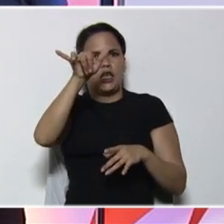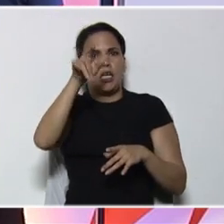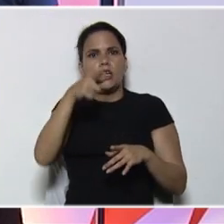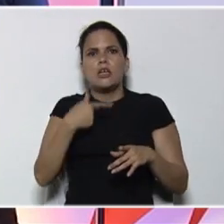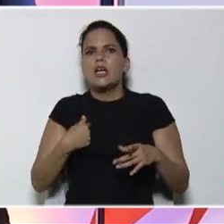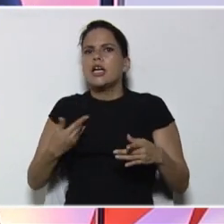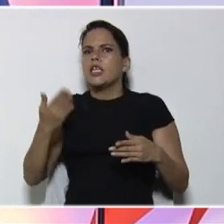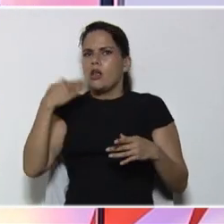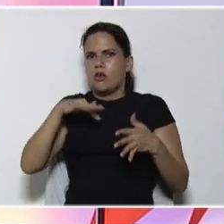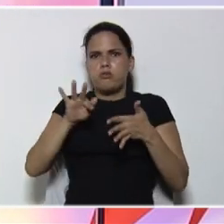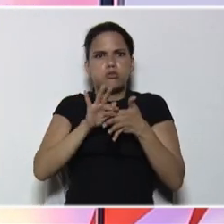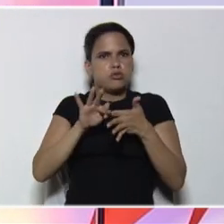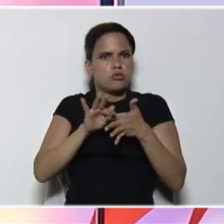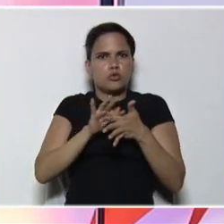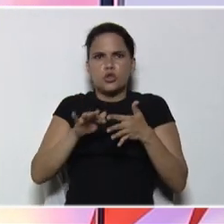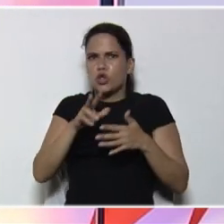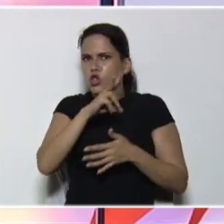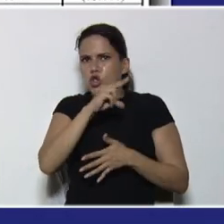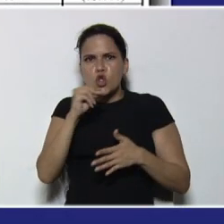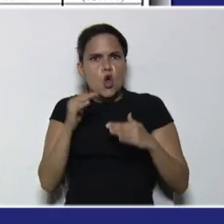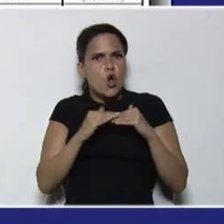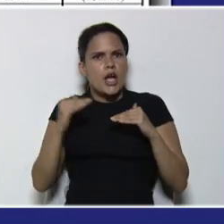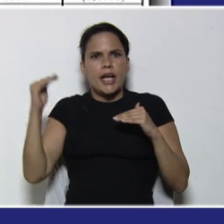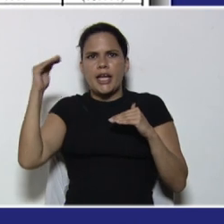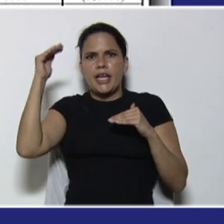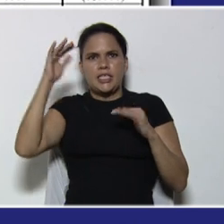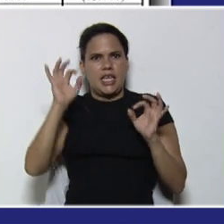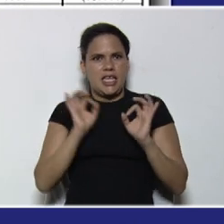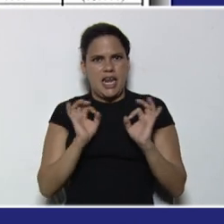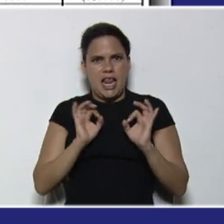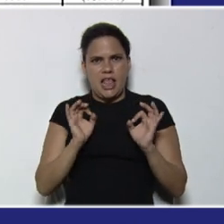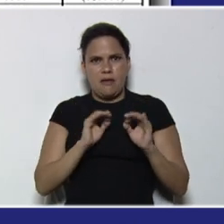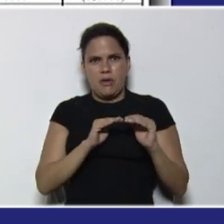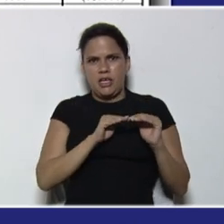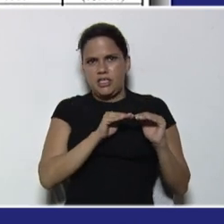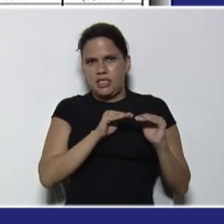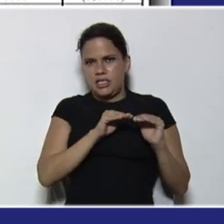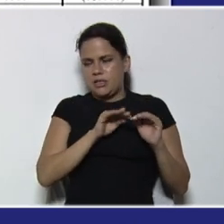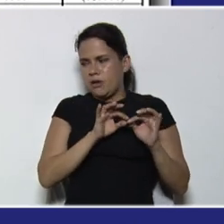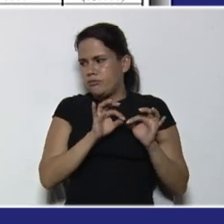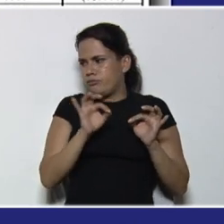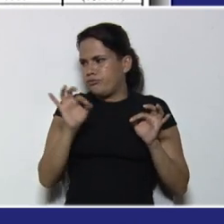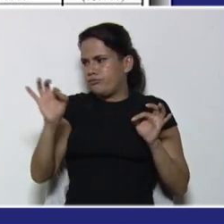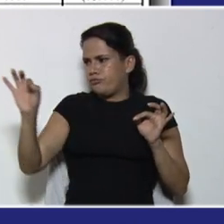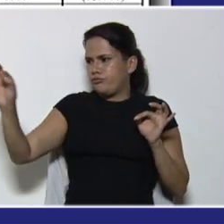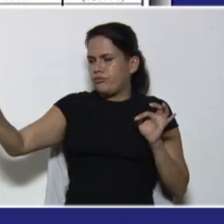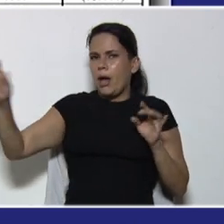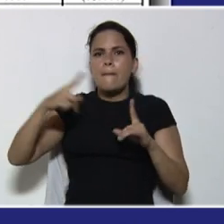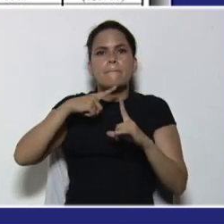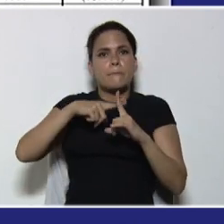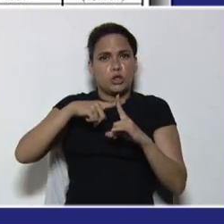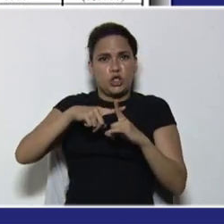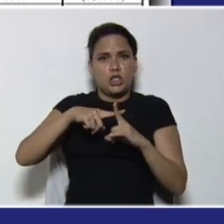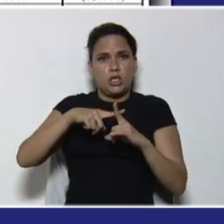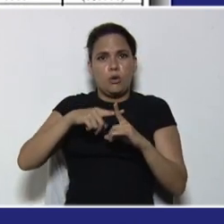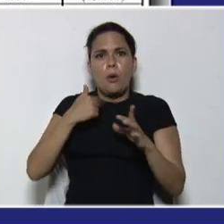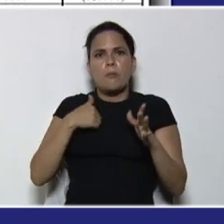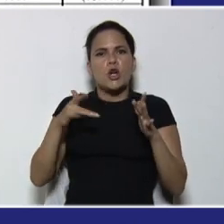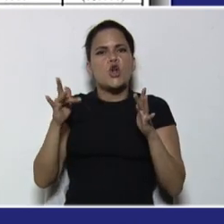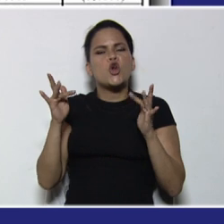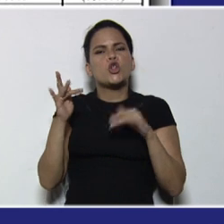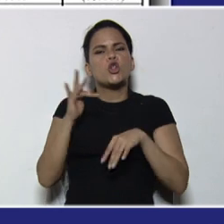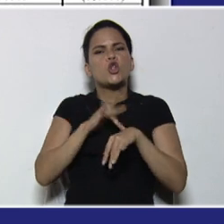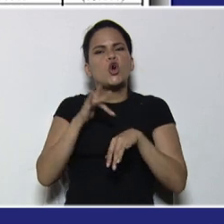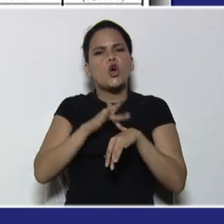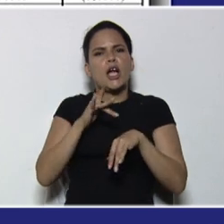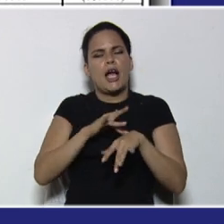esta no, aquí lo vemos en la gráfica, que simplemente se va, hacia el infinito, positivo, quiere decir, que